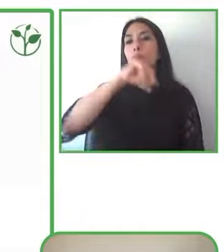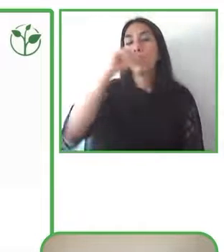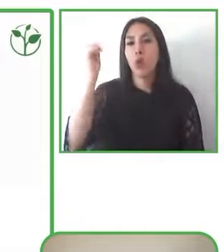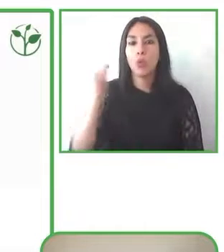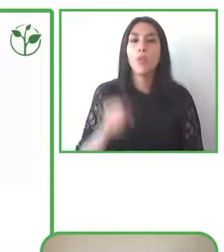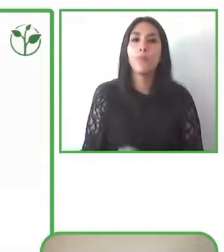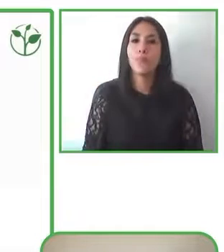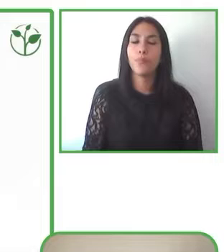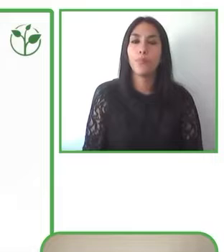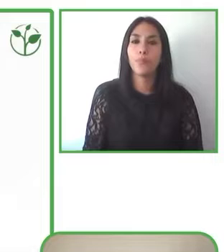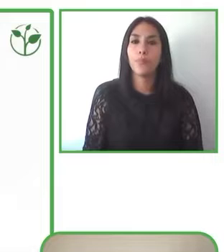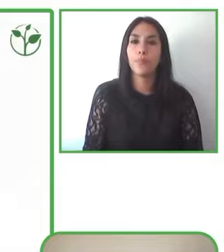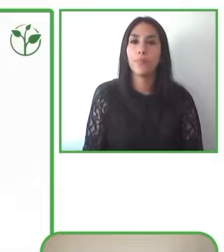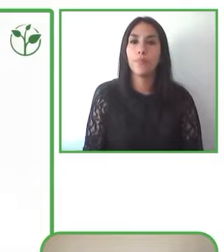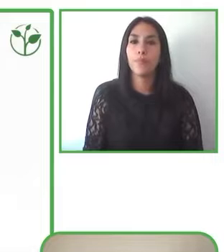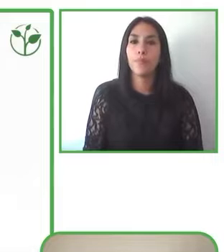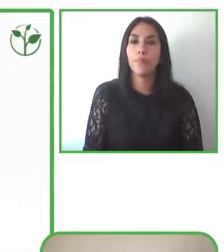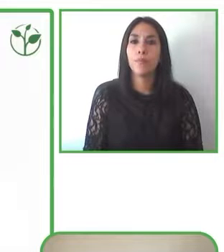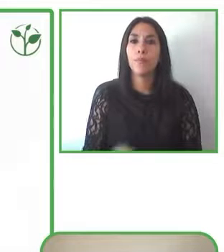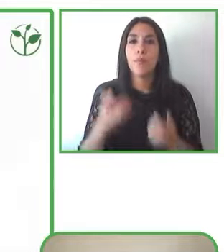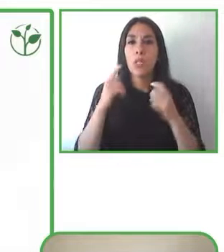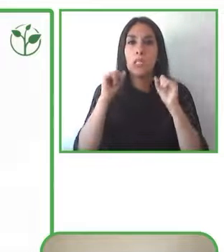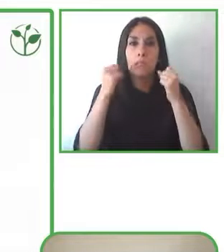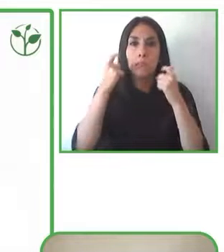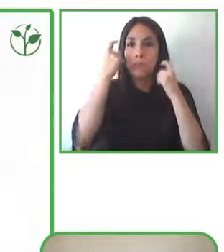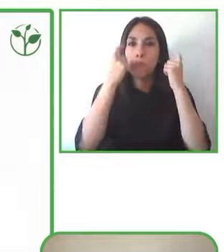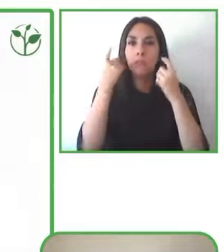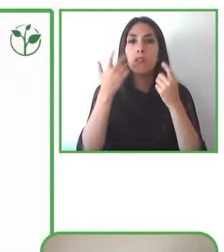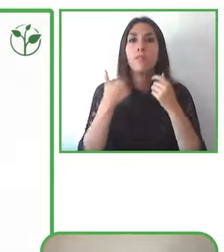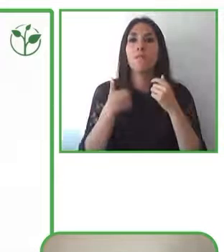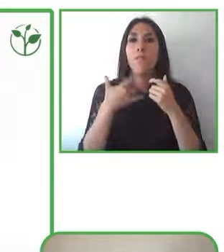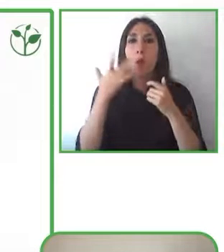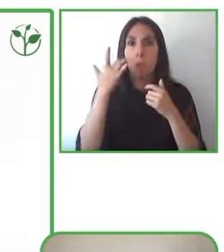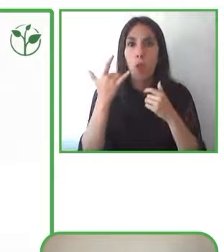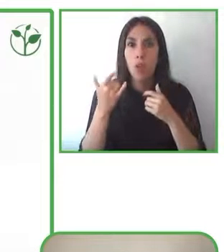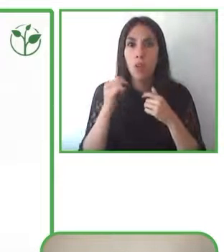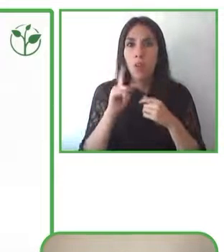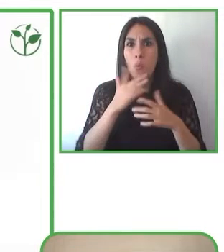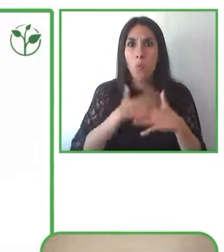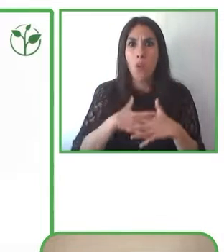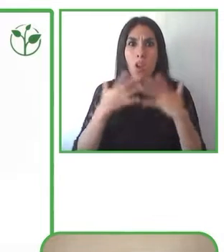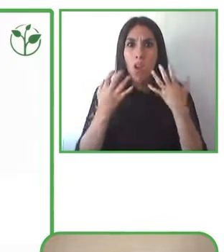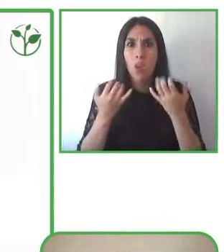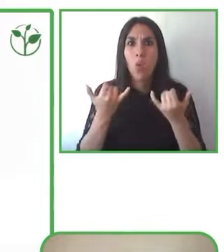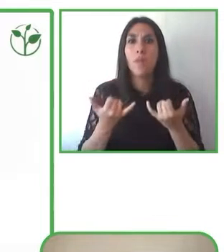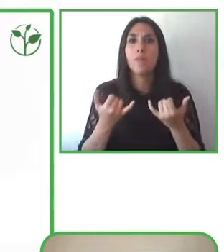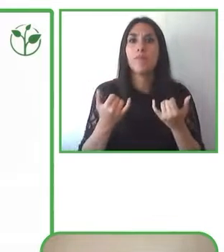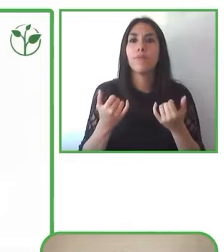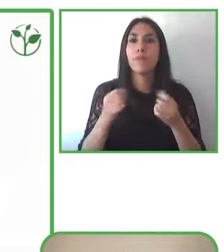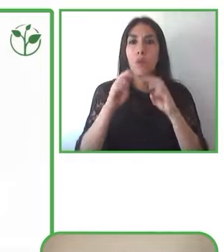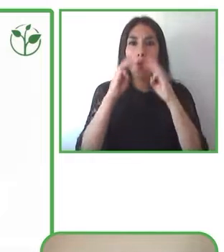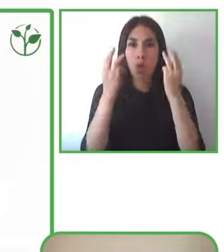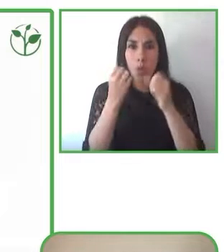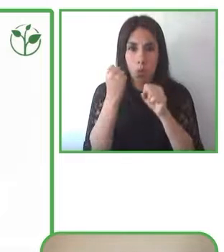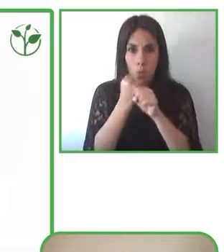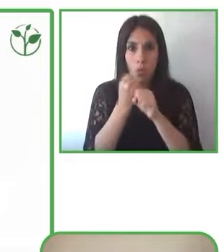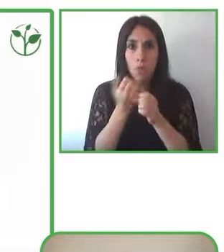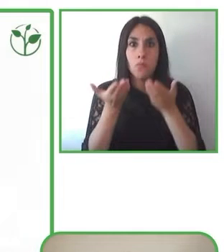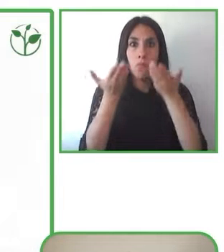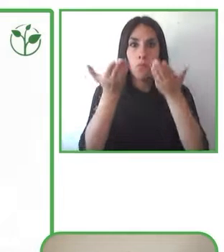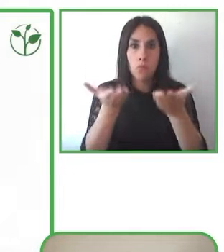porque lo que no quería era que fueran una plataforma de cursos que se ponen ahí que se dejan ahí y que nadie te hace caso sino que